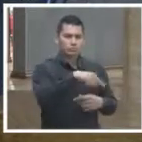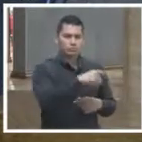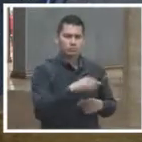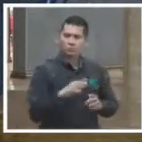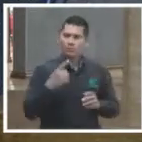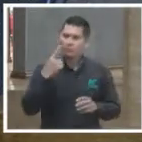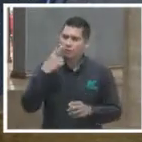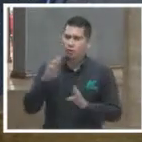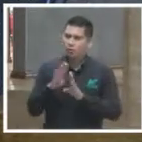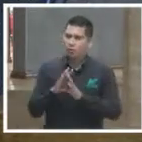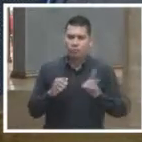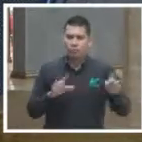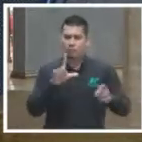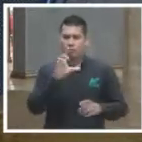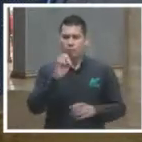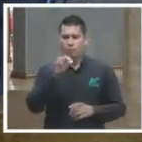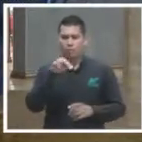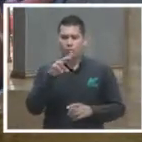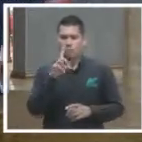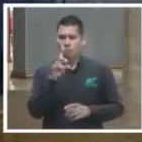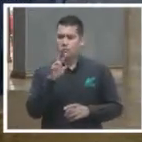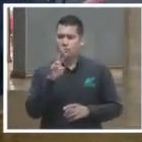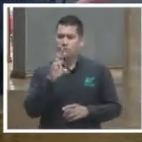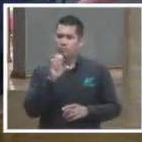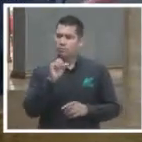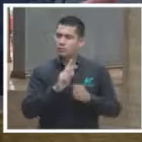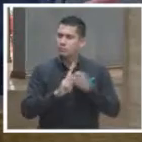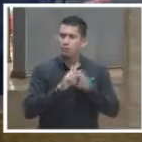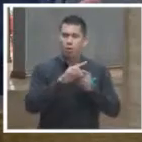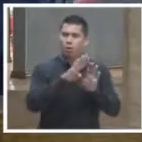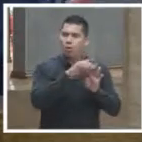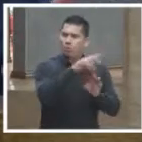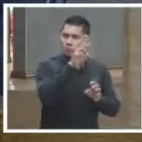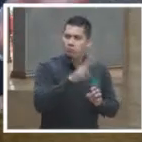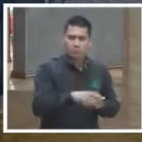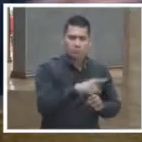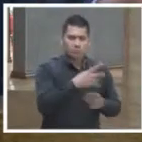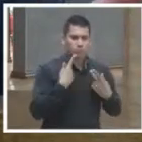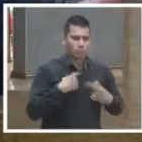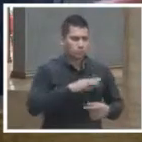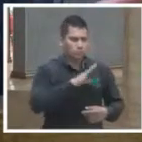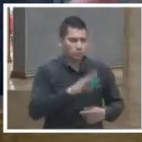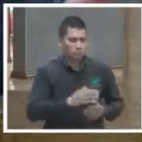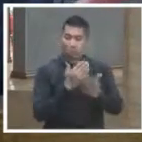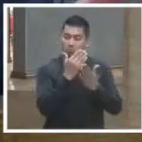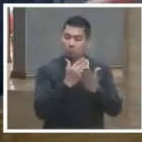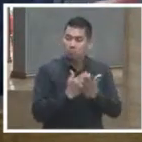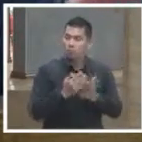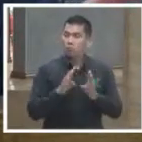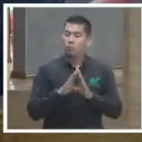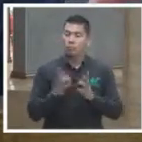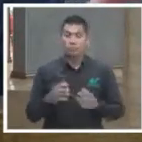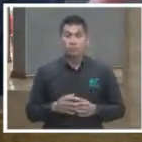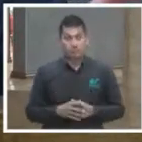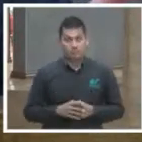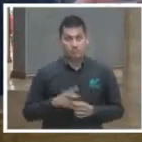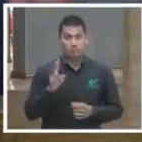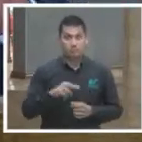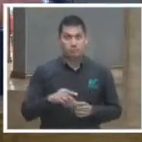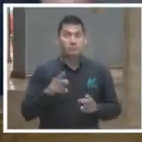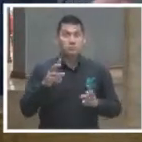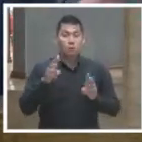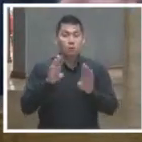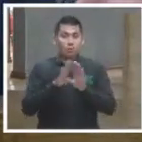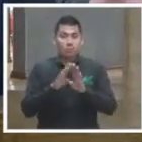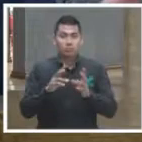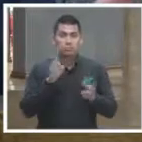menos muertos en Londres? Es simplemente porque no podían ver las esquelas, y eso los medios de comunicación daban la noticia, hoy